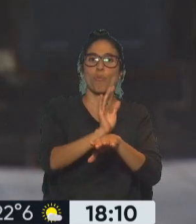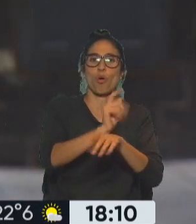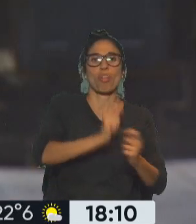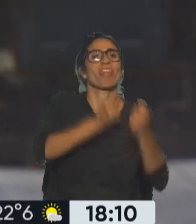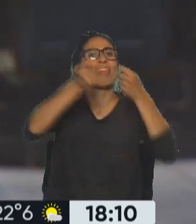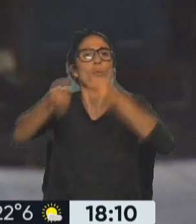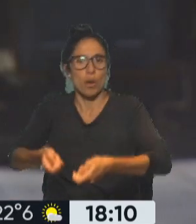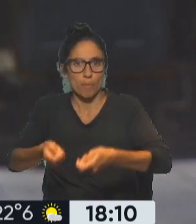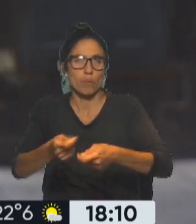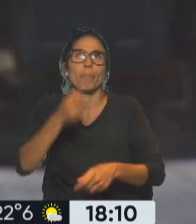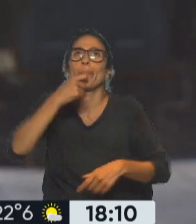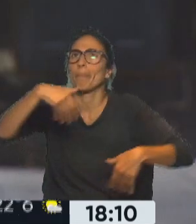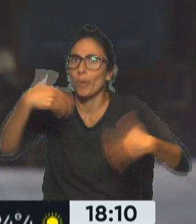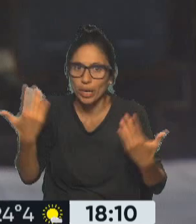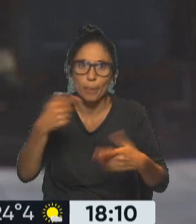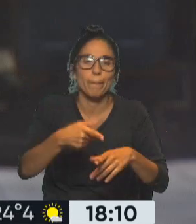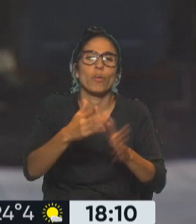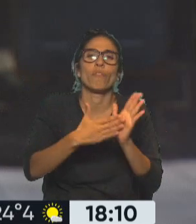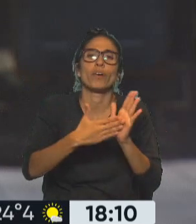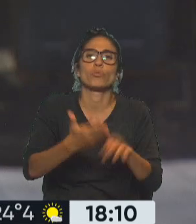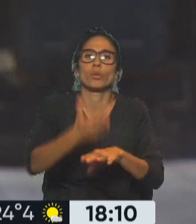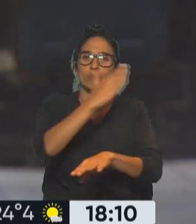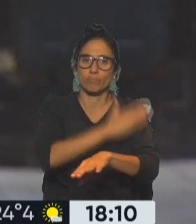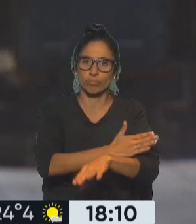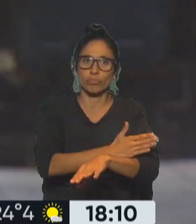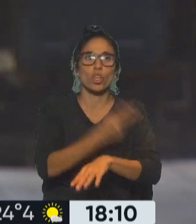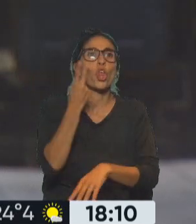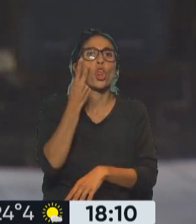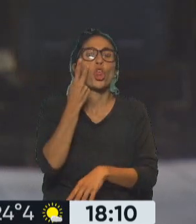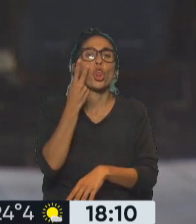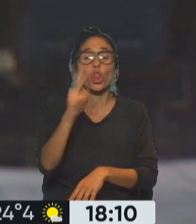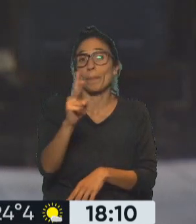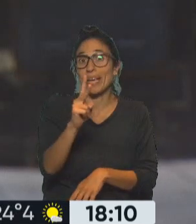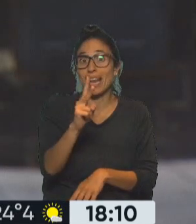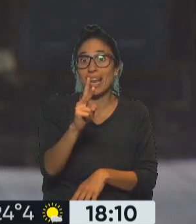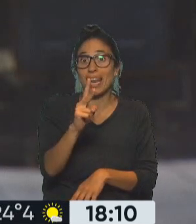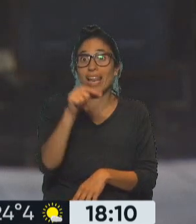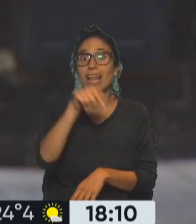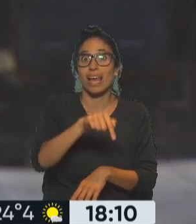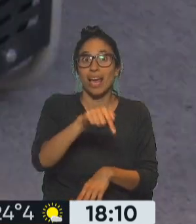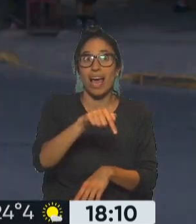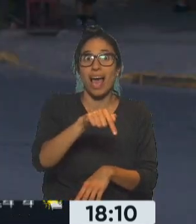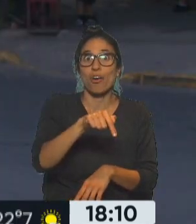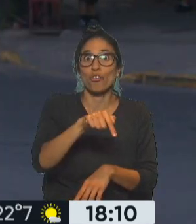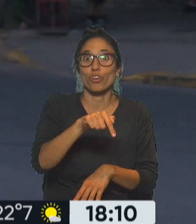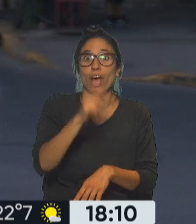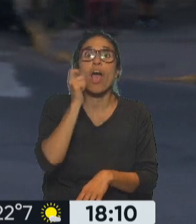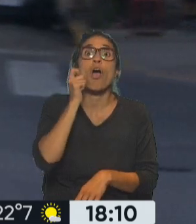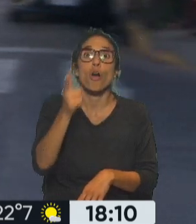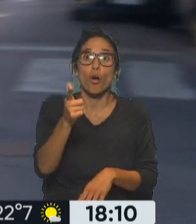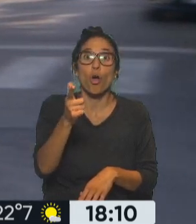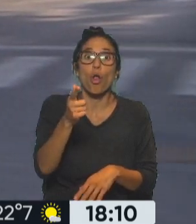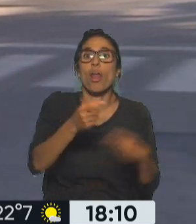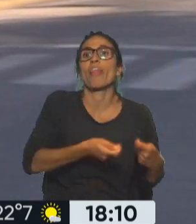supongamos que gastó, consumió por un valor de 2.000 pesos, le va a venir acreditado 2.000 pesos en la